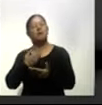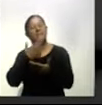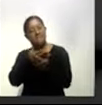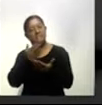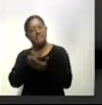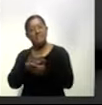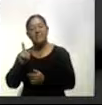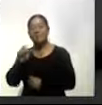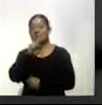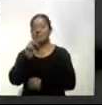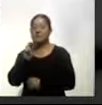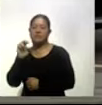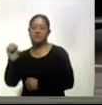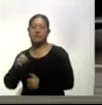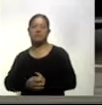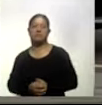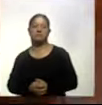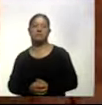Secretaría de Relaciones Exteriores.